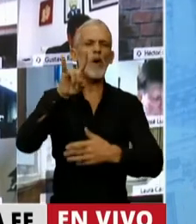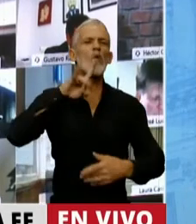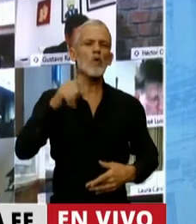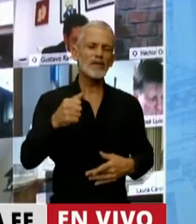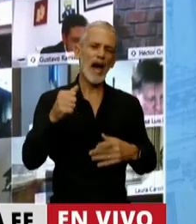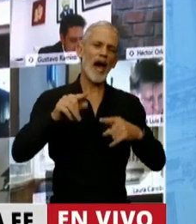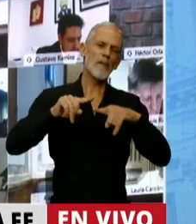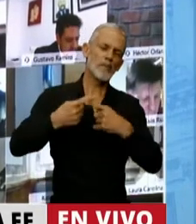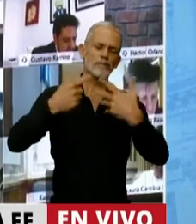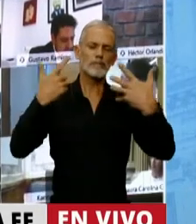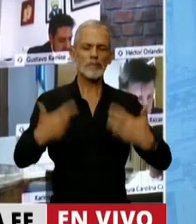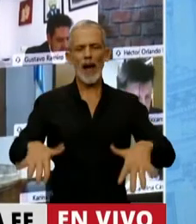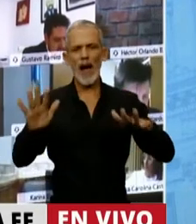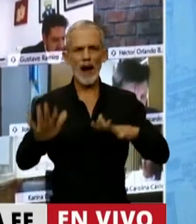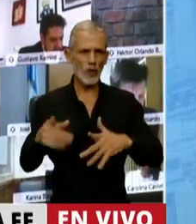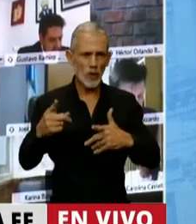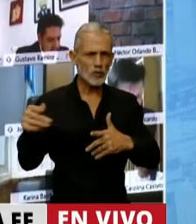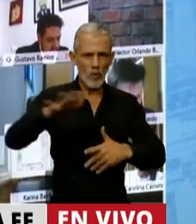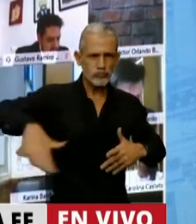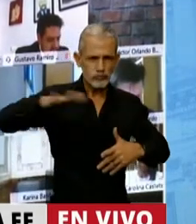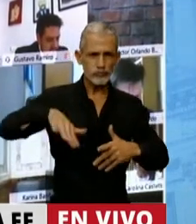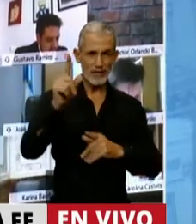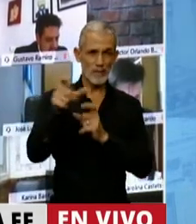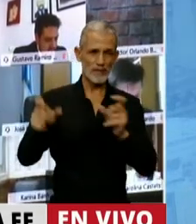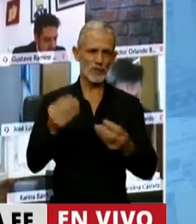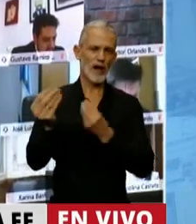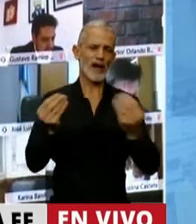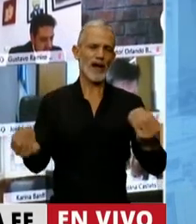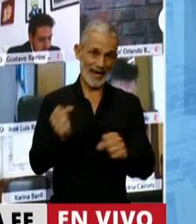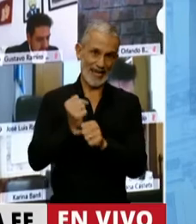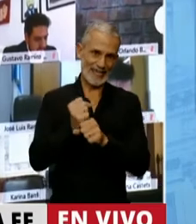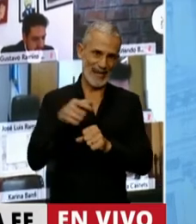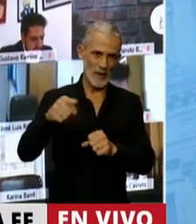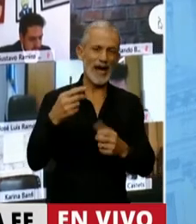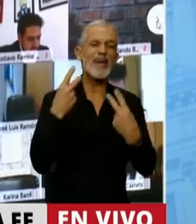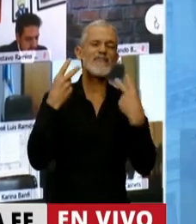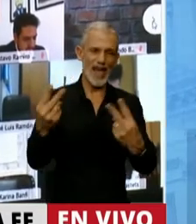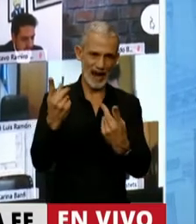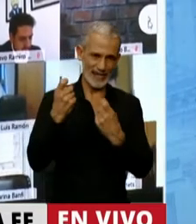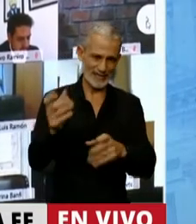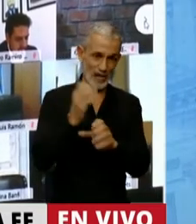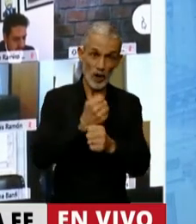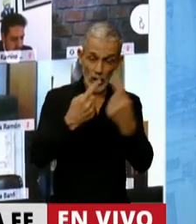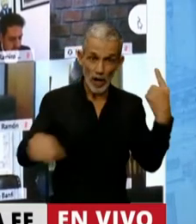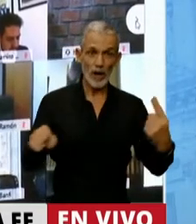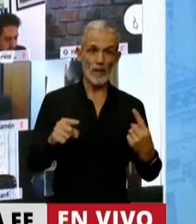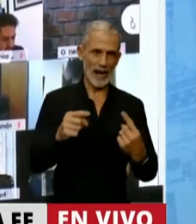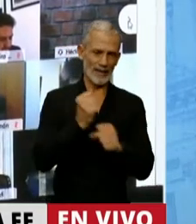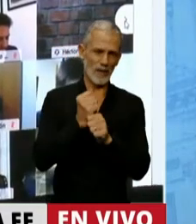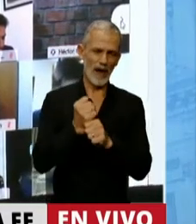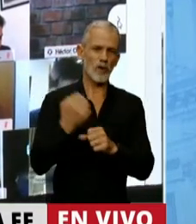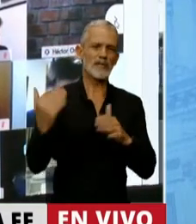y con toda la población y los sectores sociales que utilizan esos servicios, especialmente para trabajadores